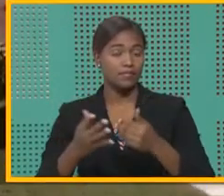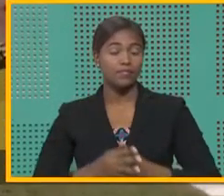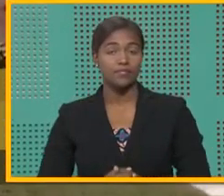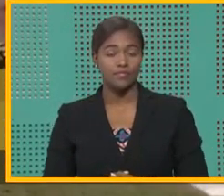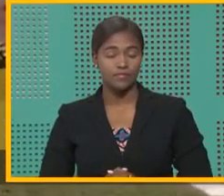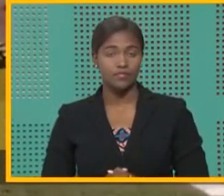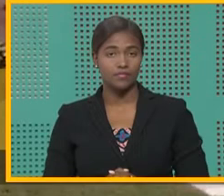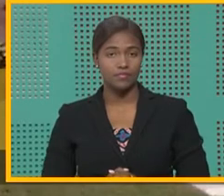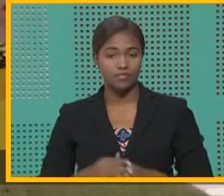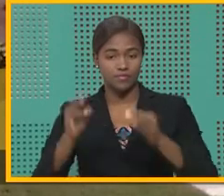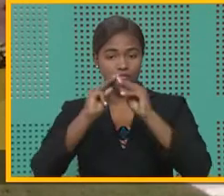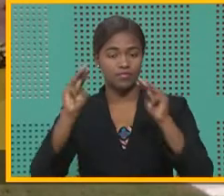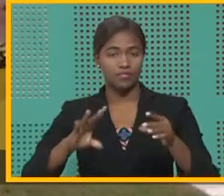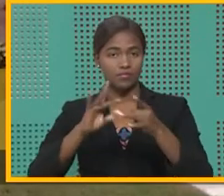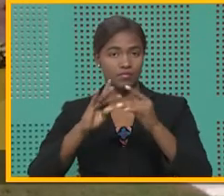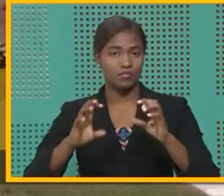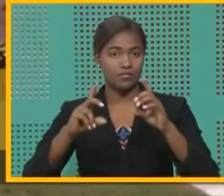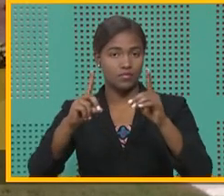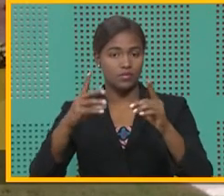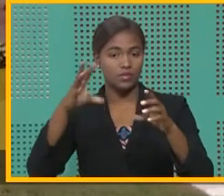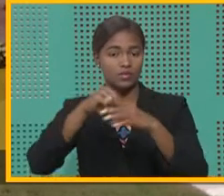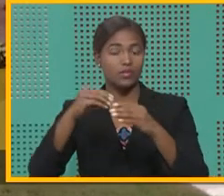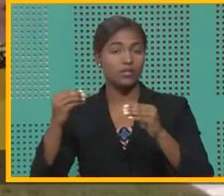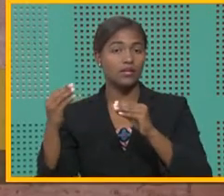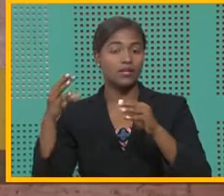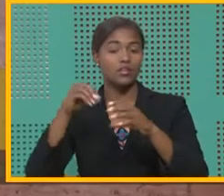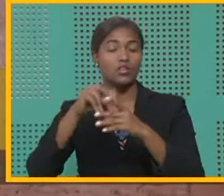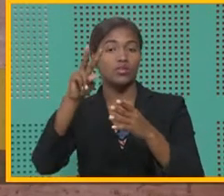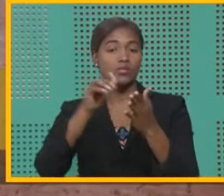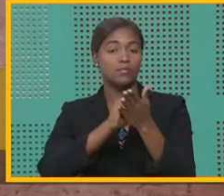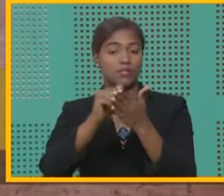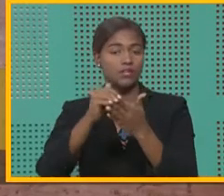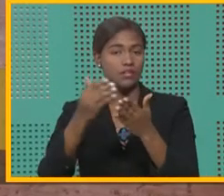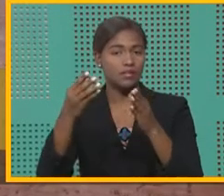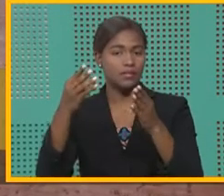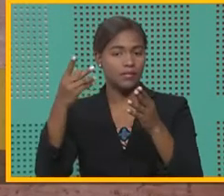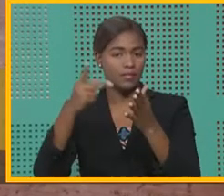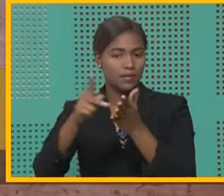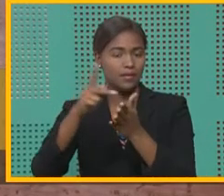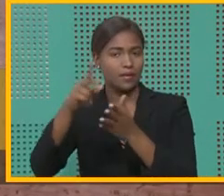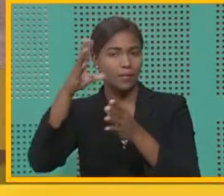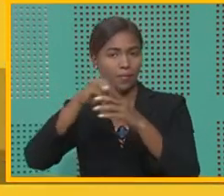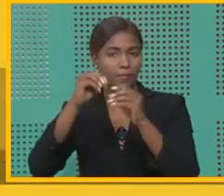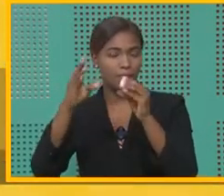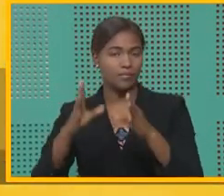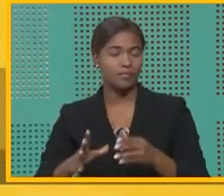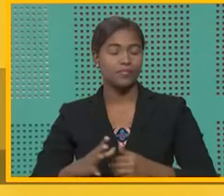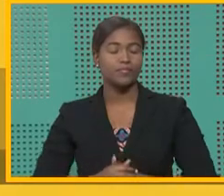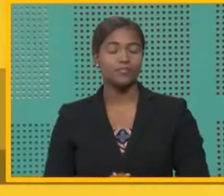el Ministerio de Educación eroga más de 200 millones de pesos para pago de maestros.